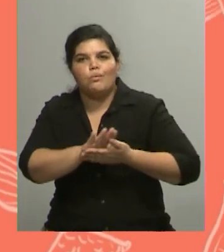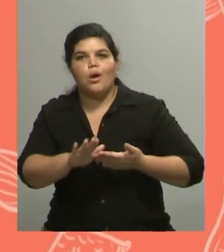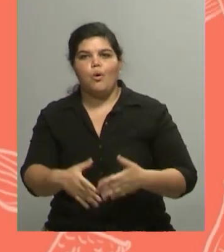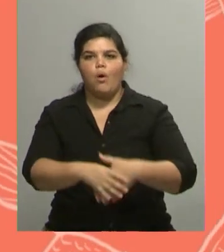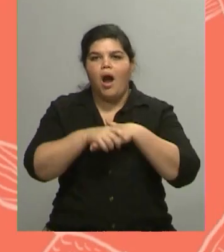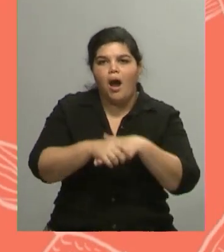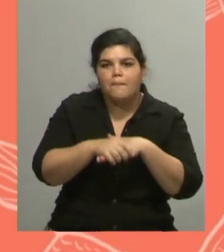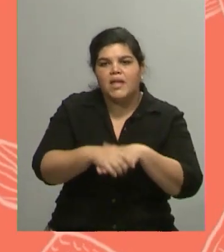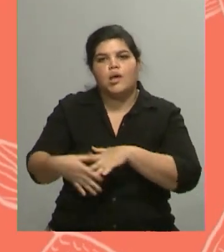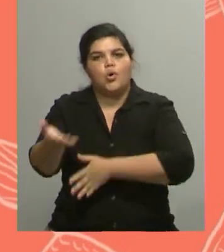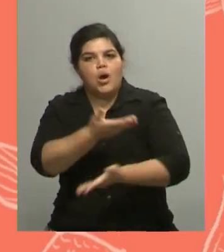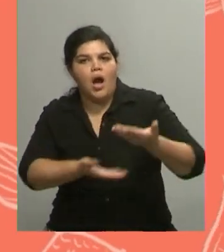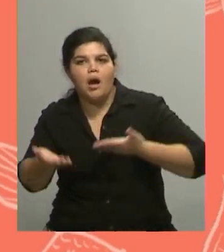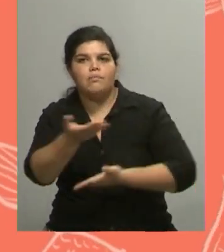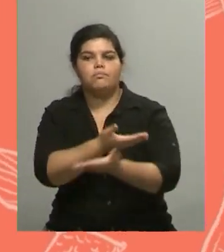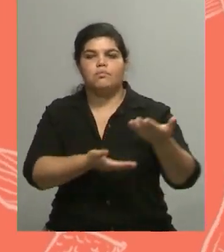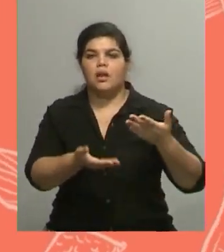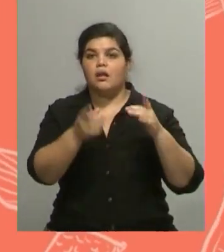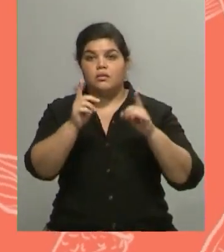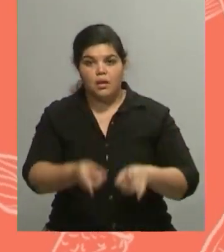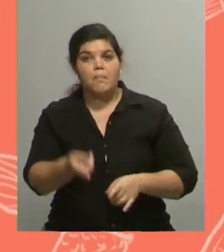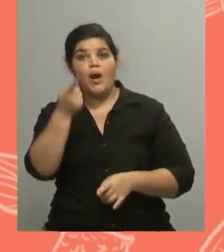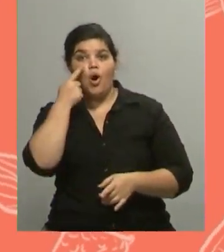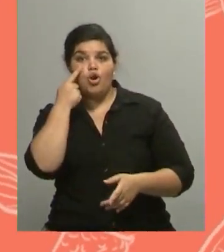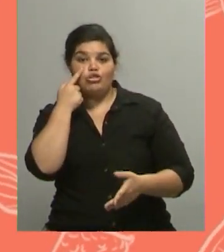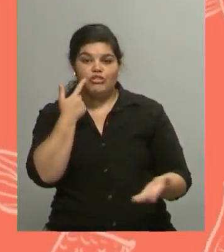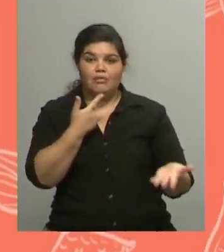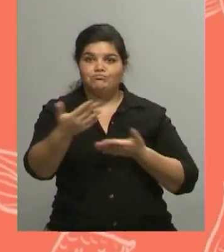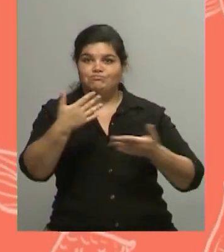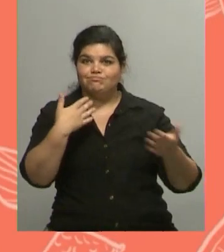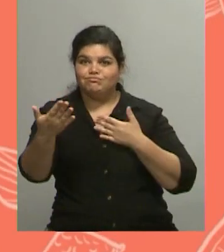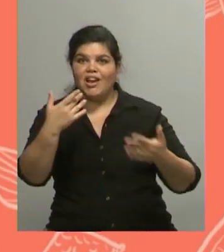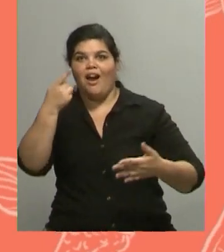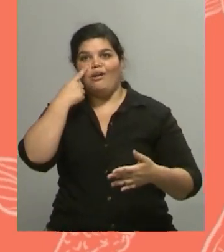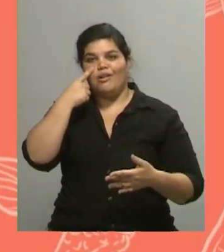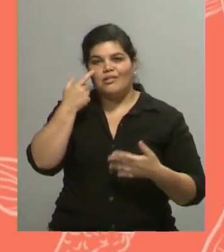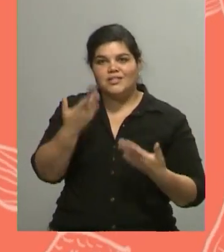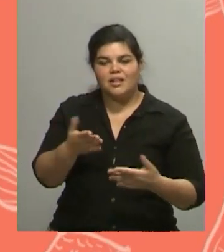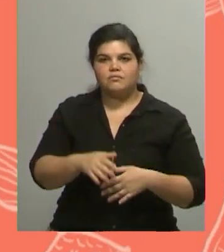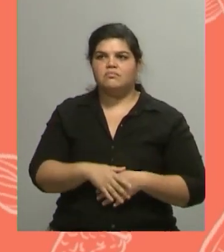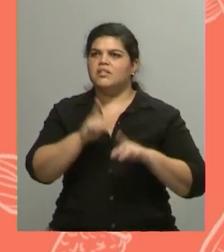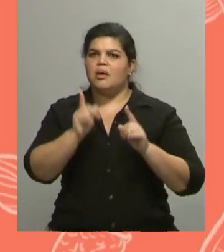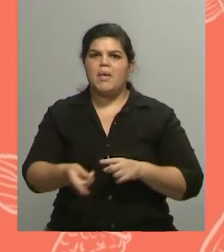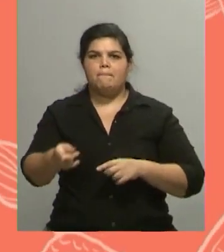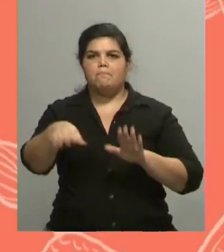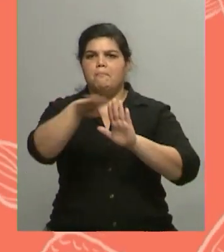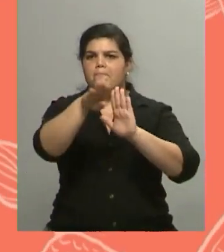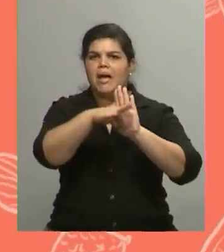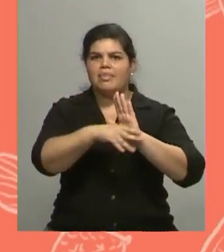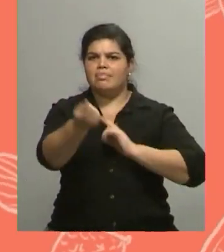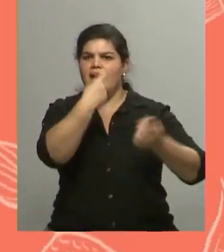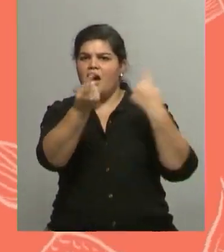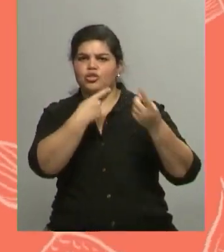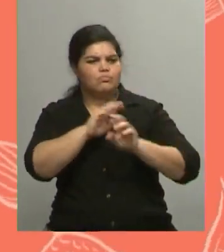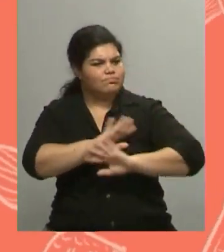sociabilizar, conocerse, romper con los mandatos, romper con los miedos, vergüenzas.